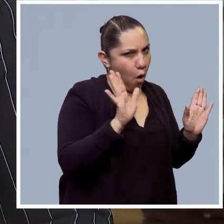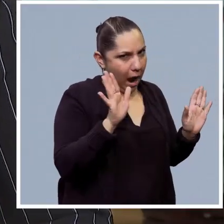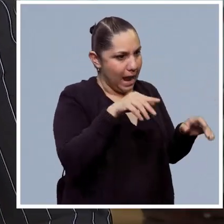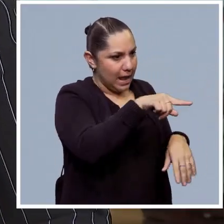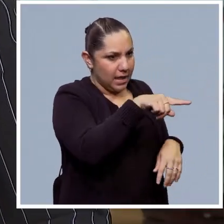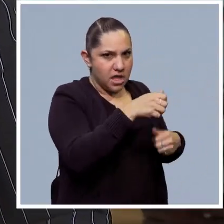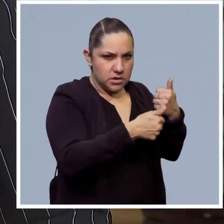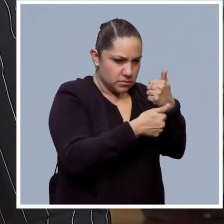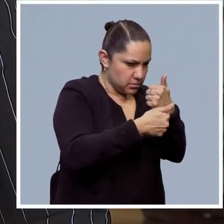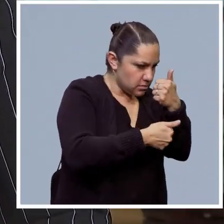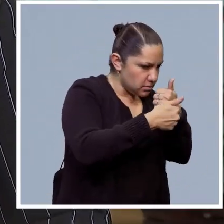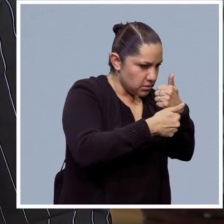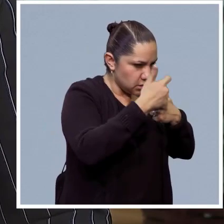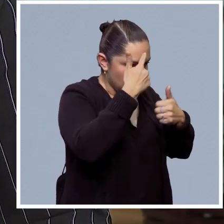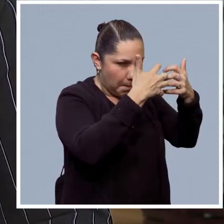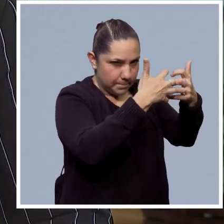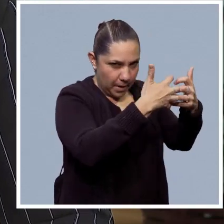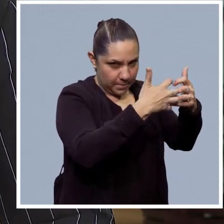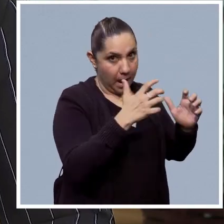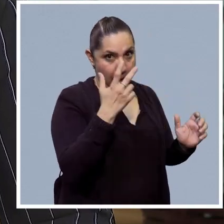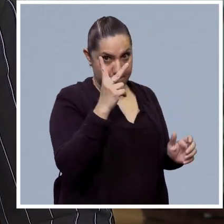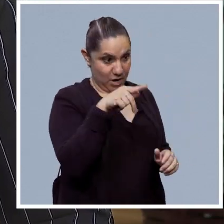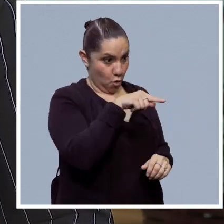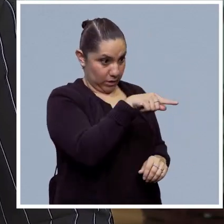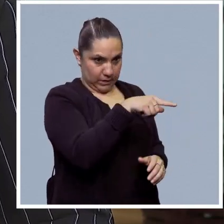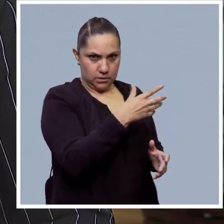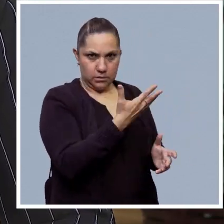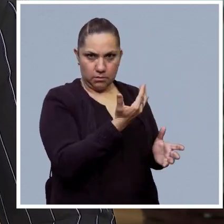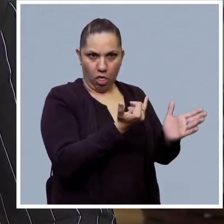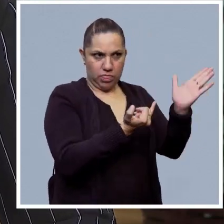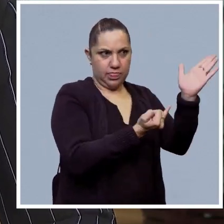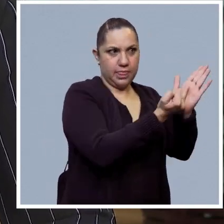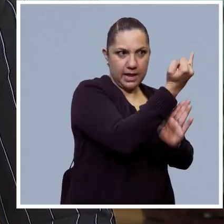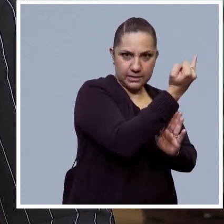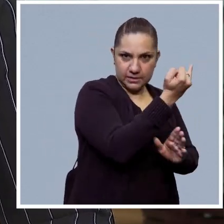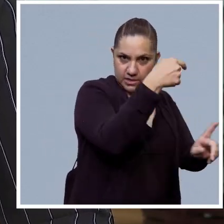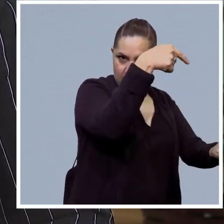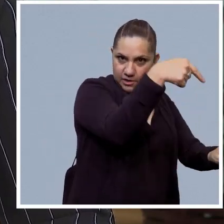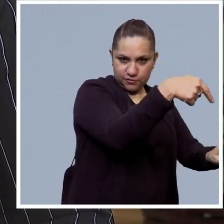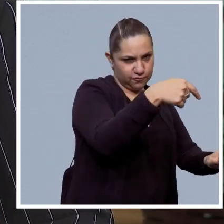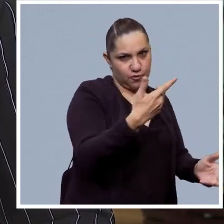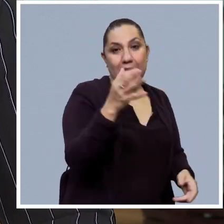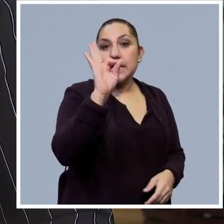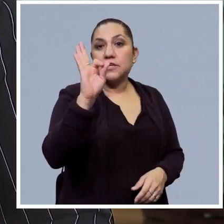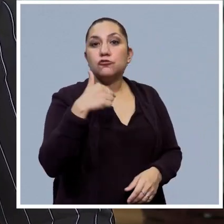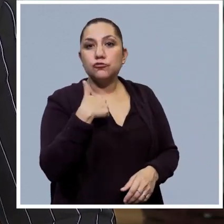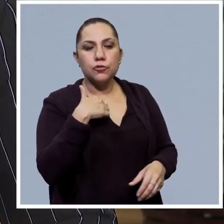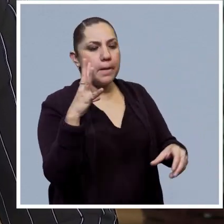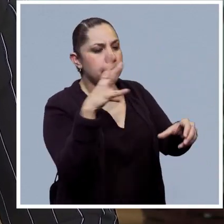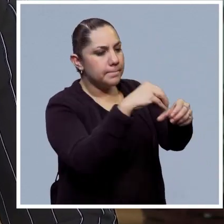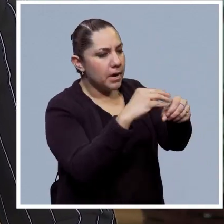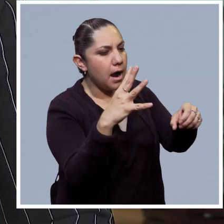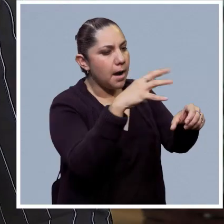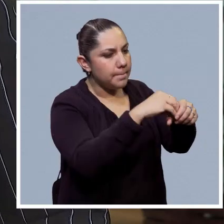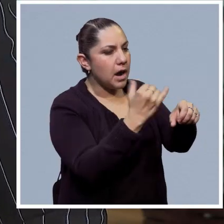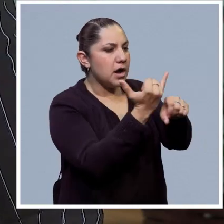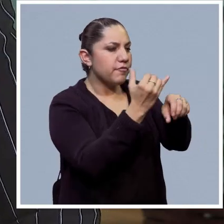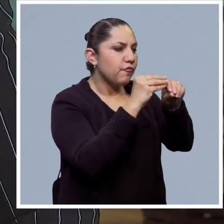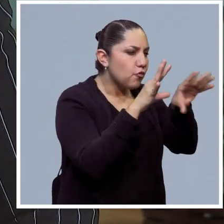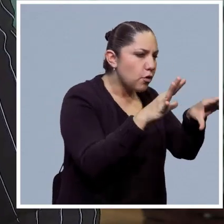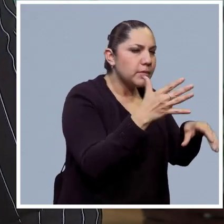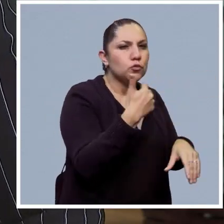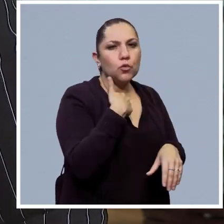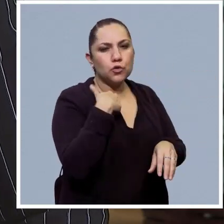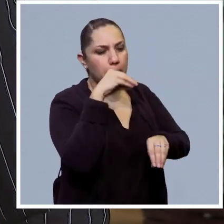toma de decisiones. Y si yo lo entreno, entre comillas, mal, la toma de decisiones puede ser errónea o puede